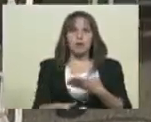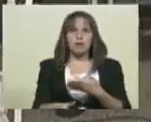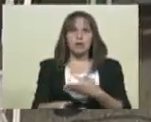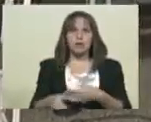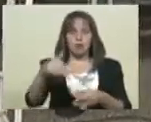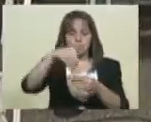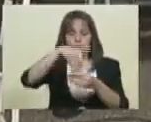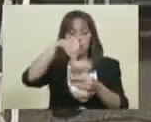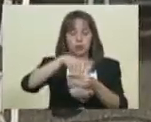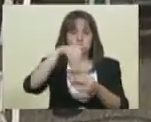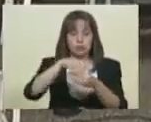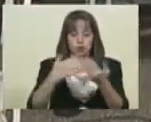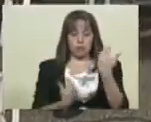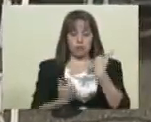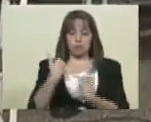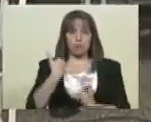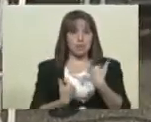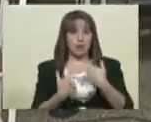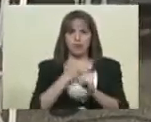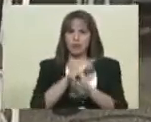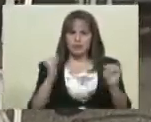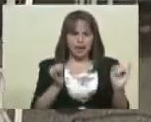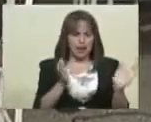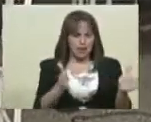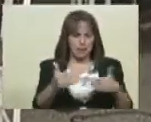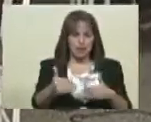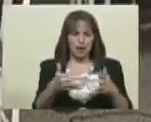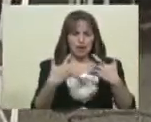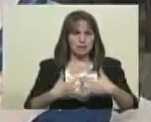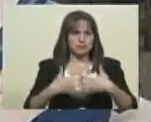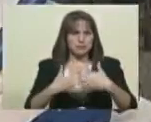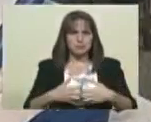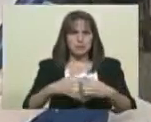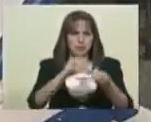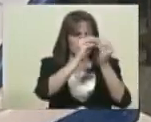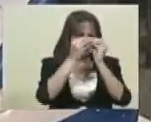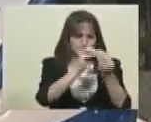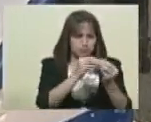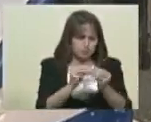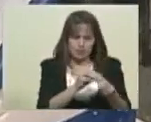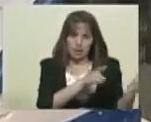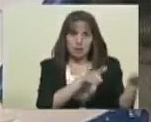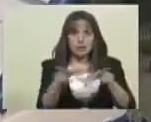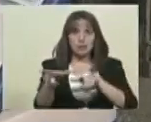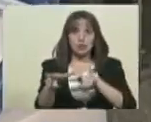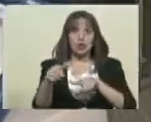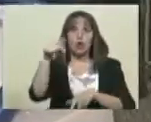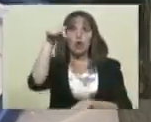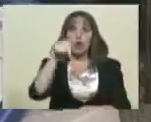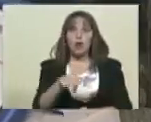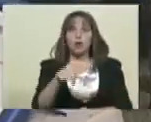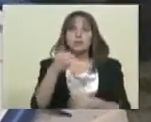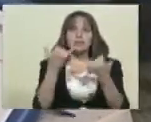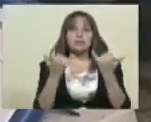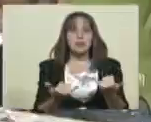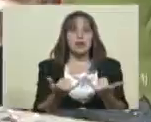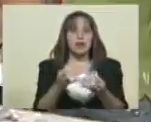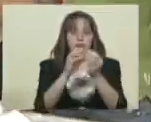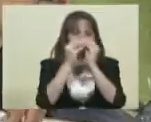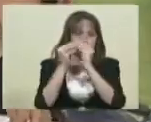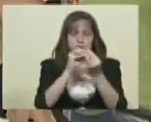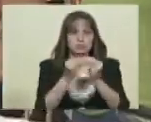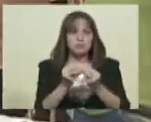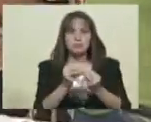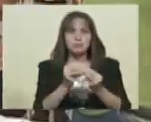de votación. Para el miércoles ya las máquinas y el cotillón electoral estaban allí y para hoy nos tocó lo que es lo que